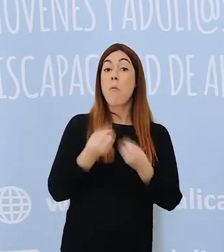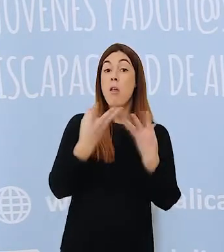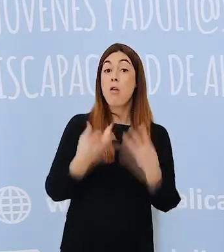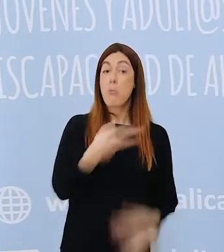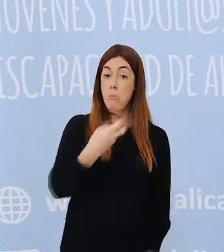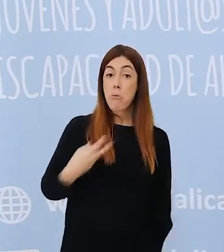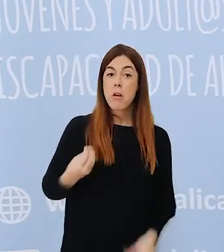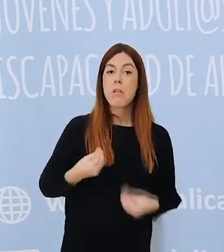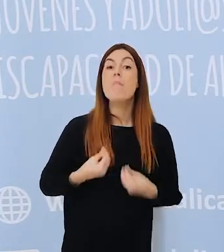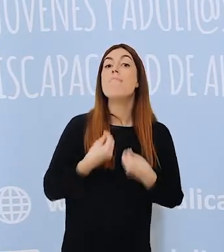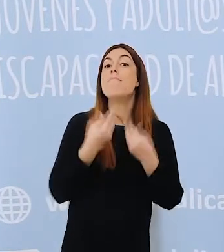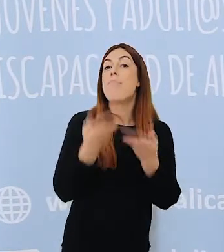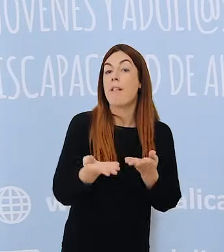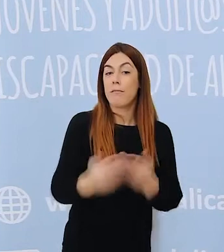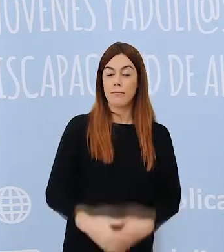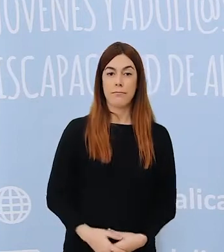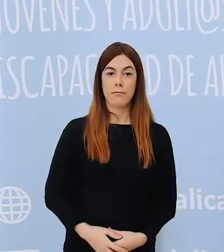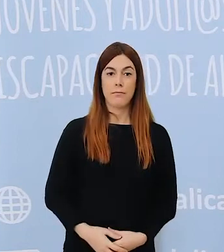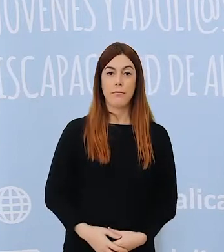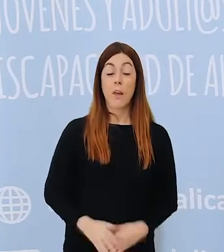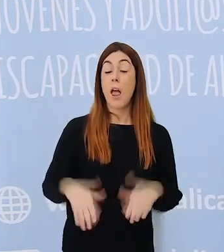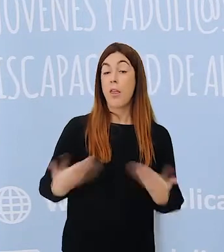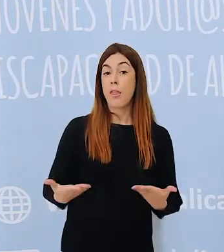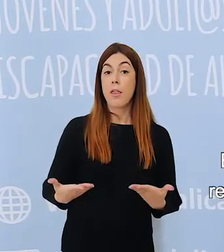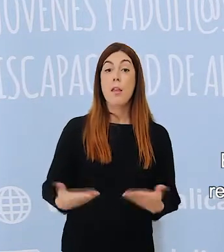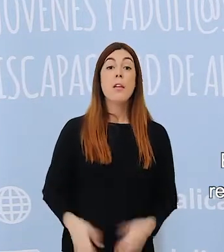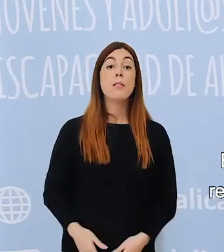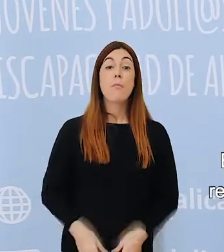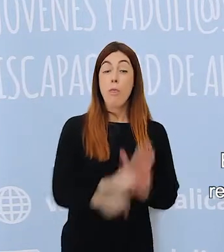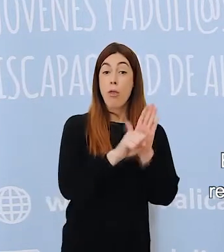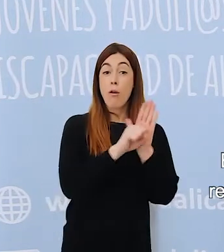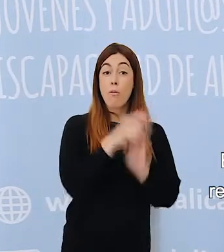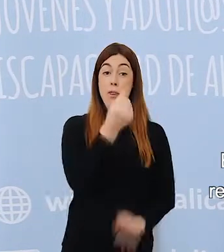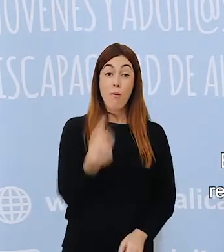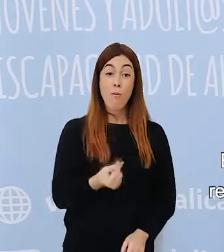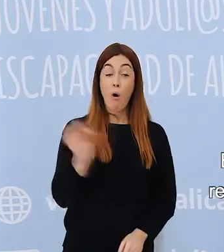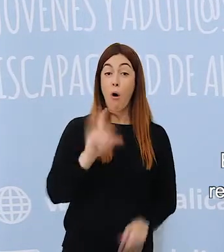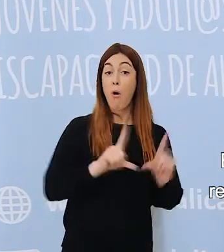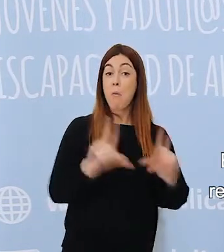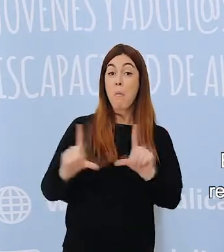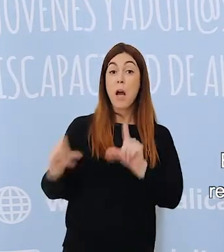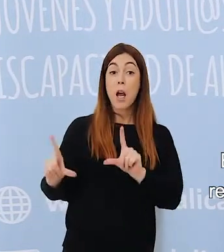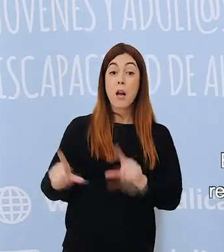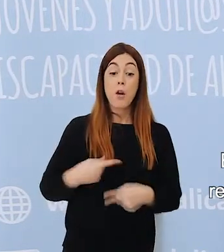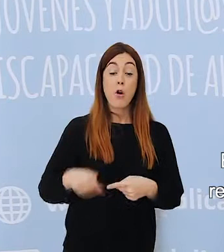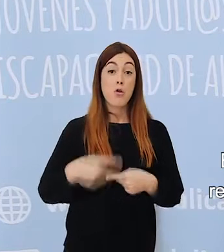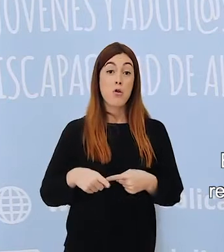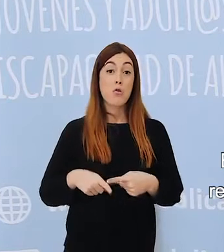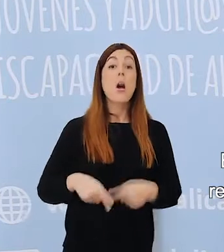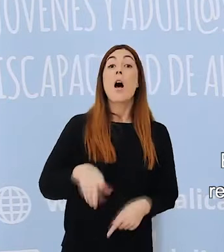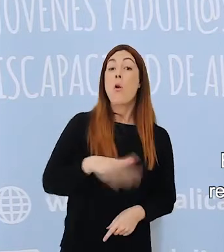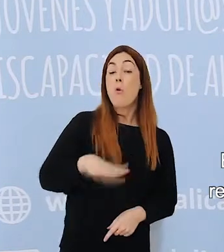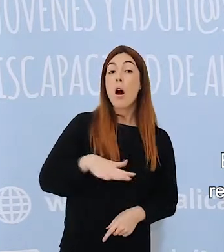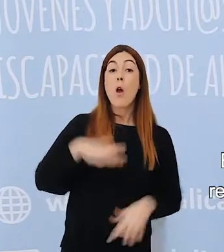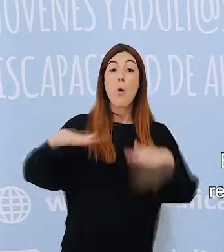concepto y nos da información útil sobre él mismo. Es decir, es un dibujo o una imagen que representa a un